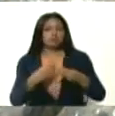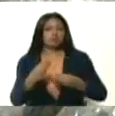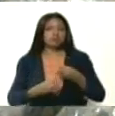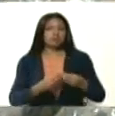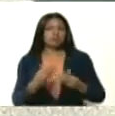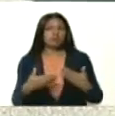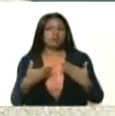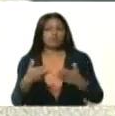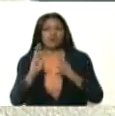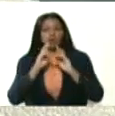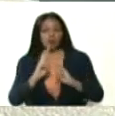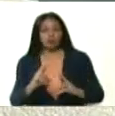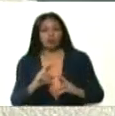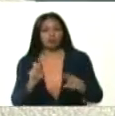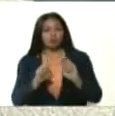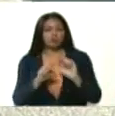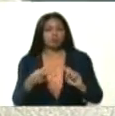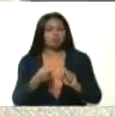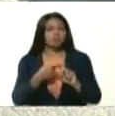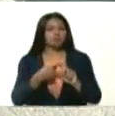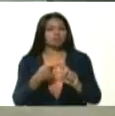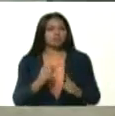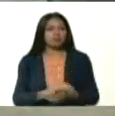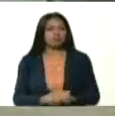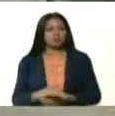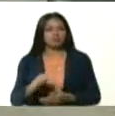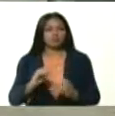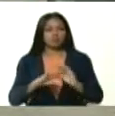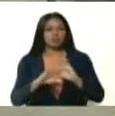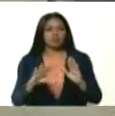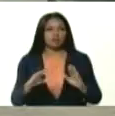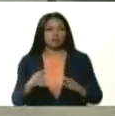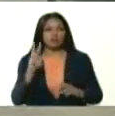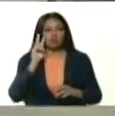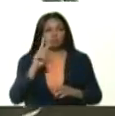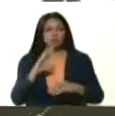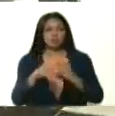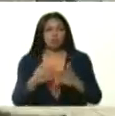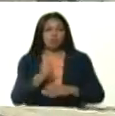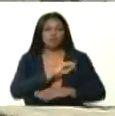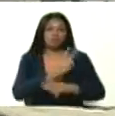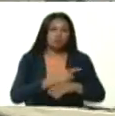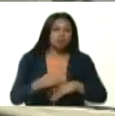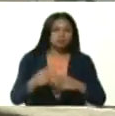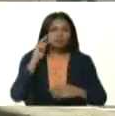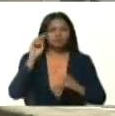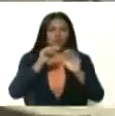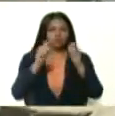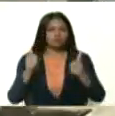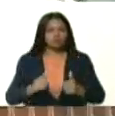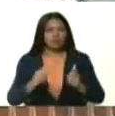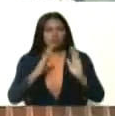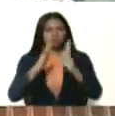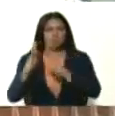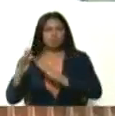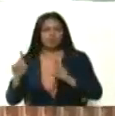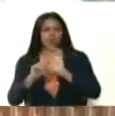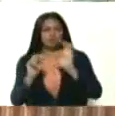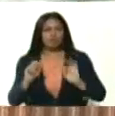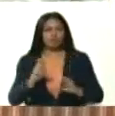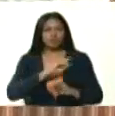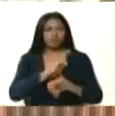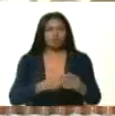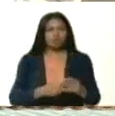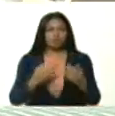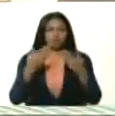y que han dado un resultado positivo, donde por supuesto hemos visto la fortaleza que tiene este sistema de distribución en nuestro poder